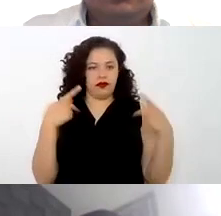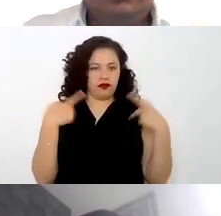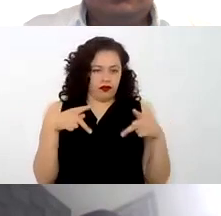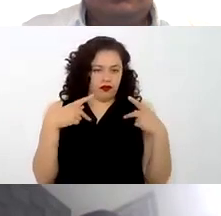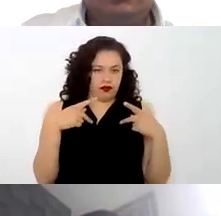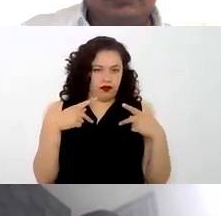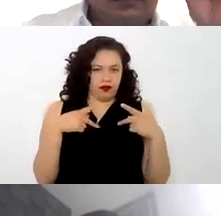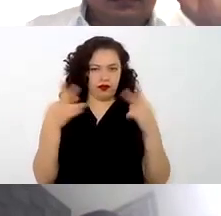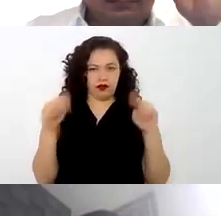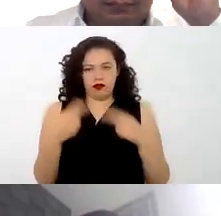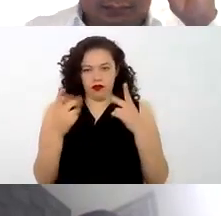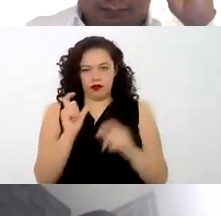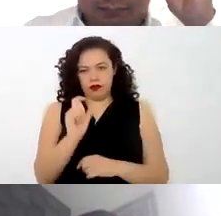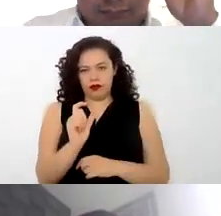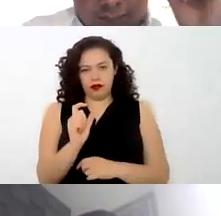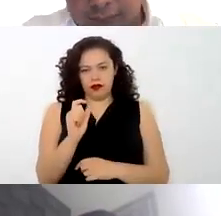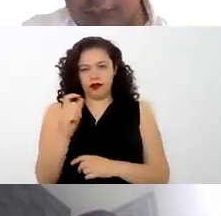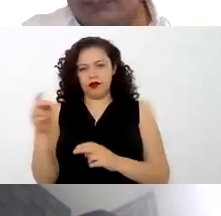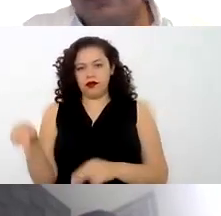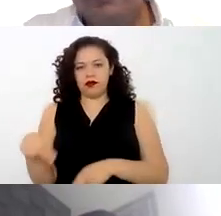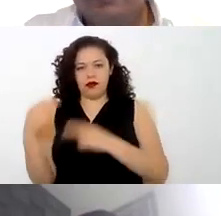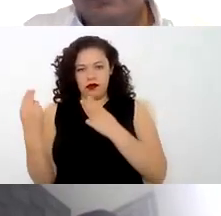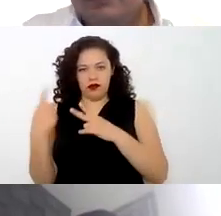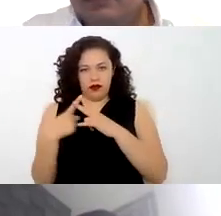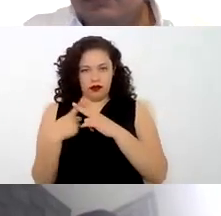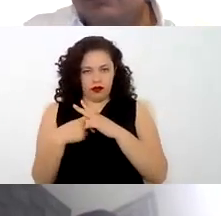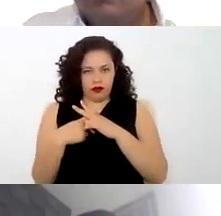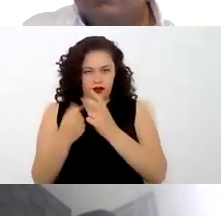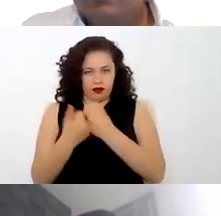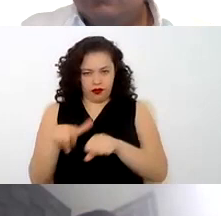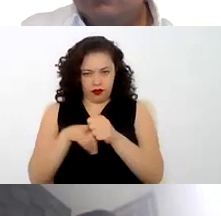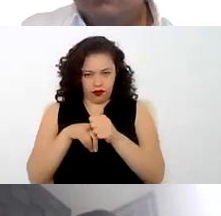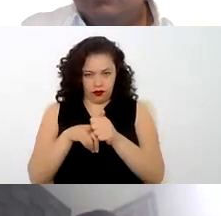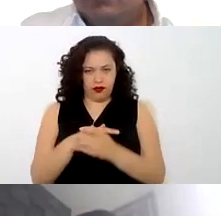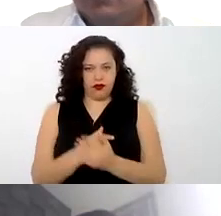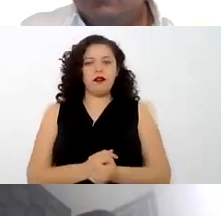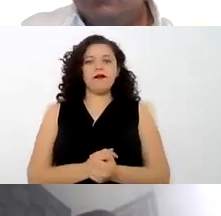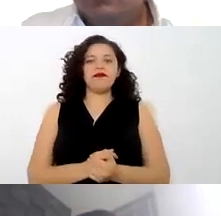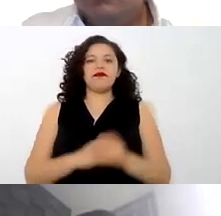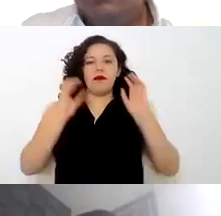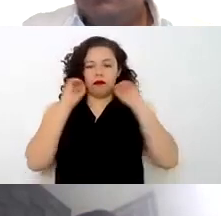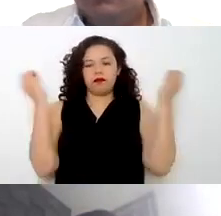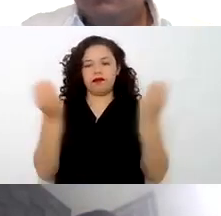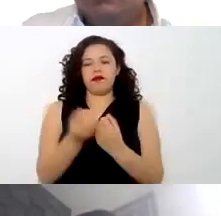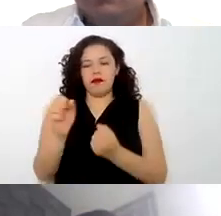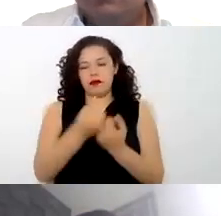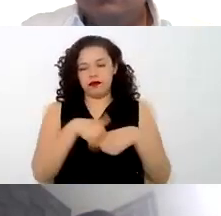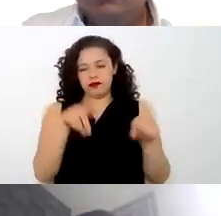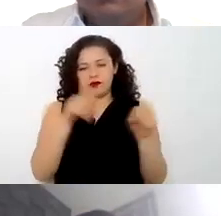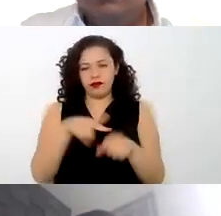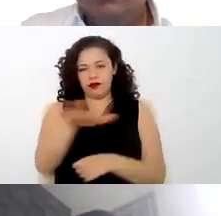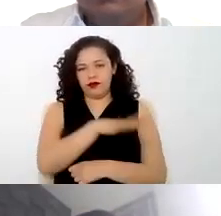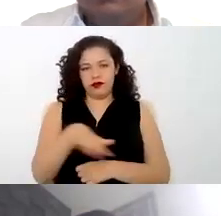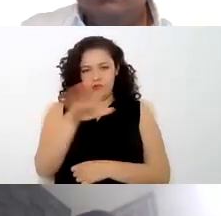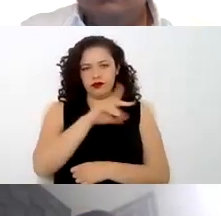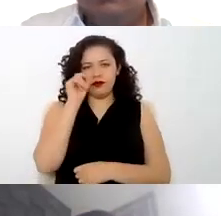microemprendedores, los emprendedores sociales y las organizaciones de la sociedad civil y